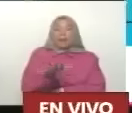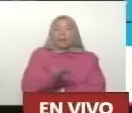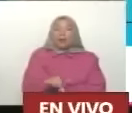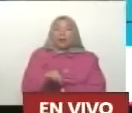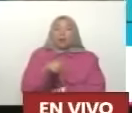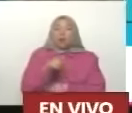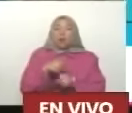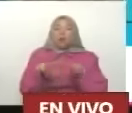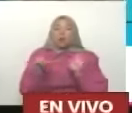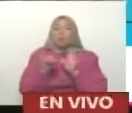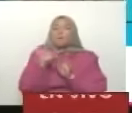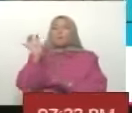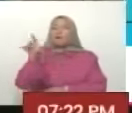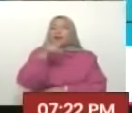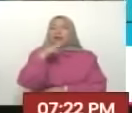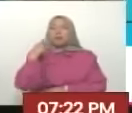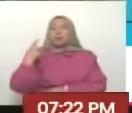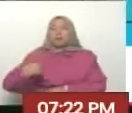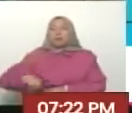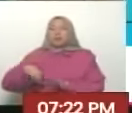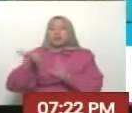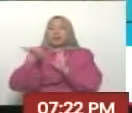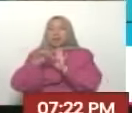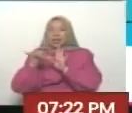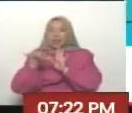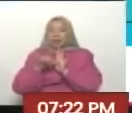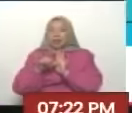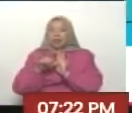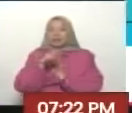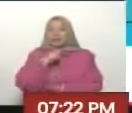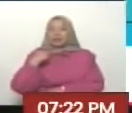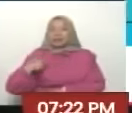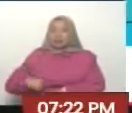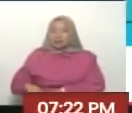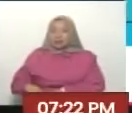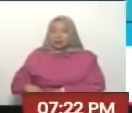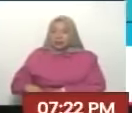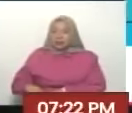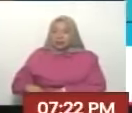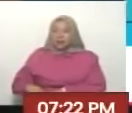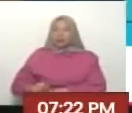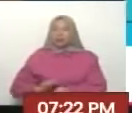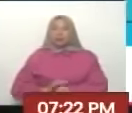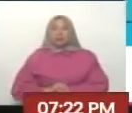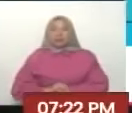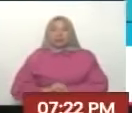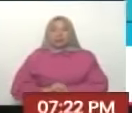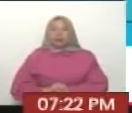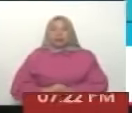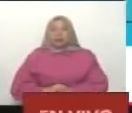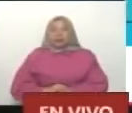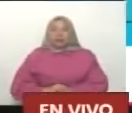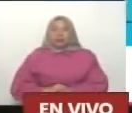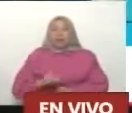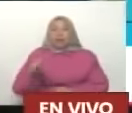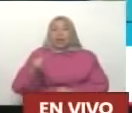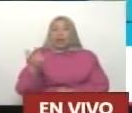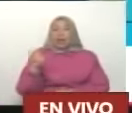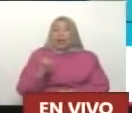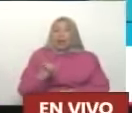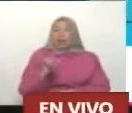alternativa social mundial al capitalismo al fascismo al sionismo